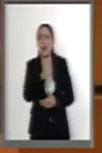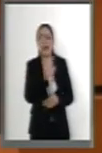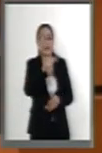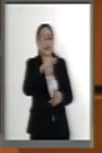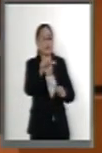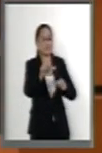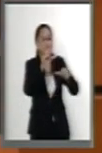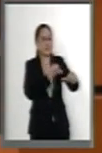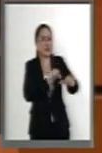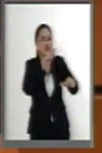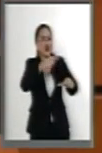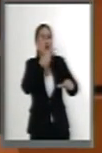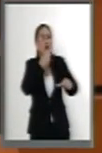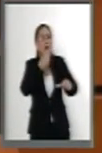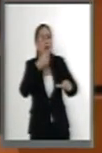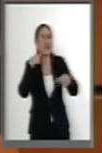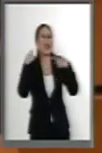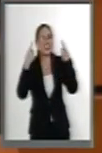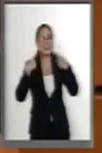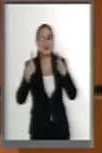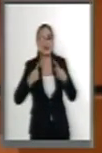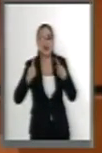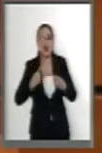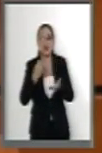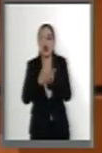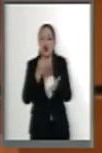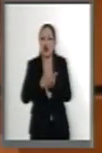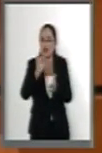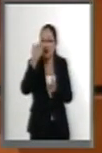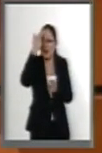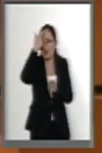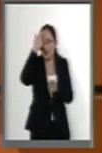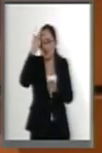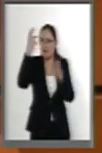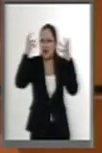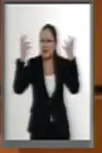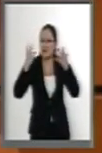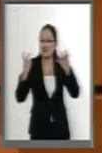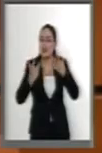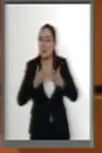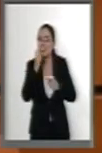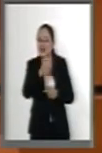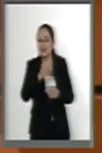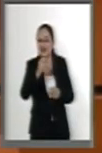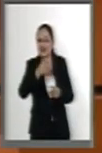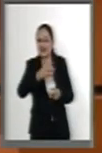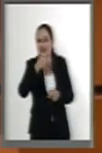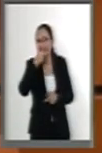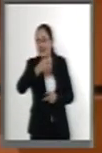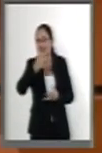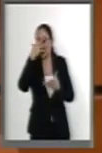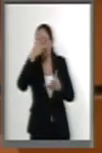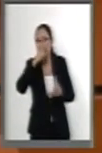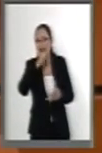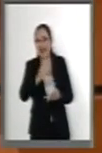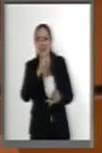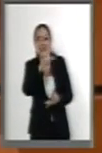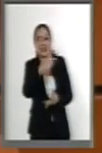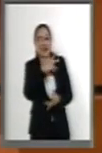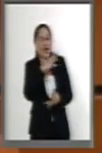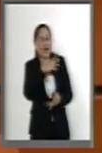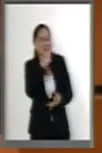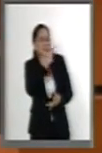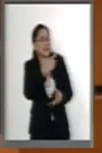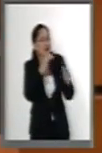a Ricitos de Oro, ¿se acuerdan de Ricitos de Oro? Aquel desvergonzado que dijo que la Casa Blanca estaba muy